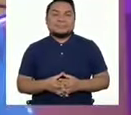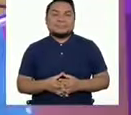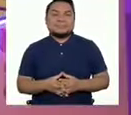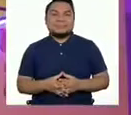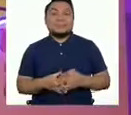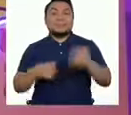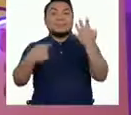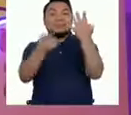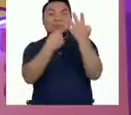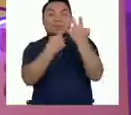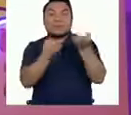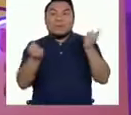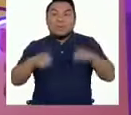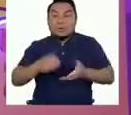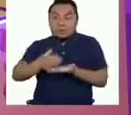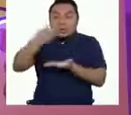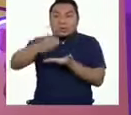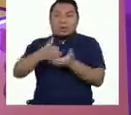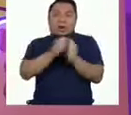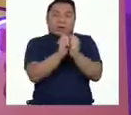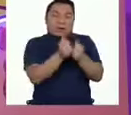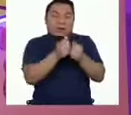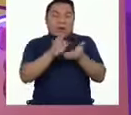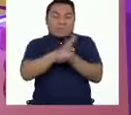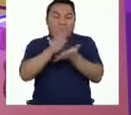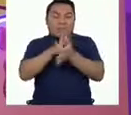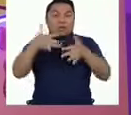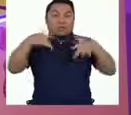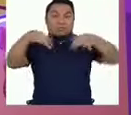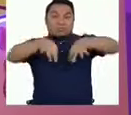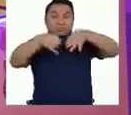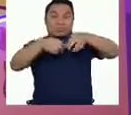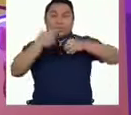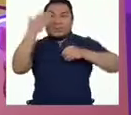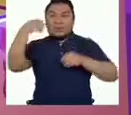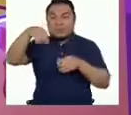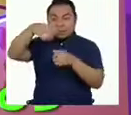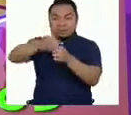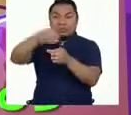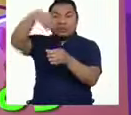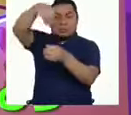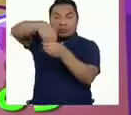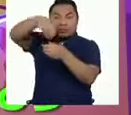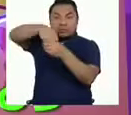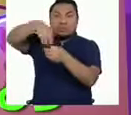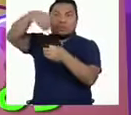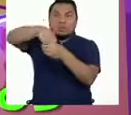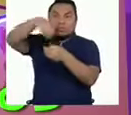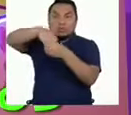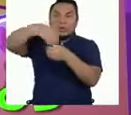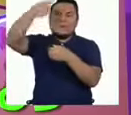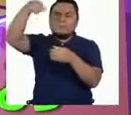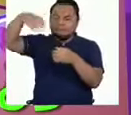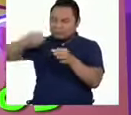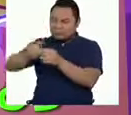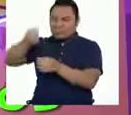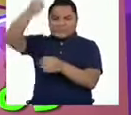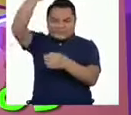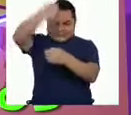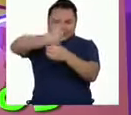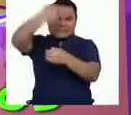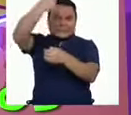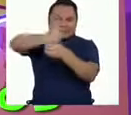Cuando tengas residuos plásticos o papel aluminio, depósitalos en la botella y luego compactalos. Pero asegúrate que los